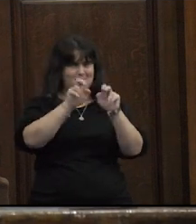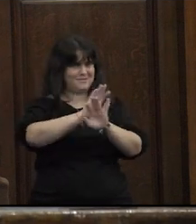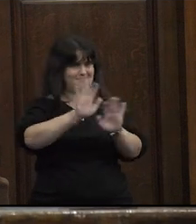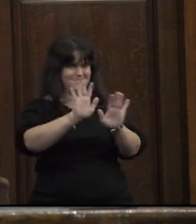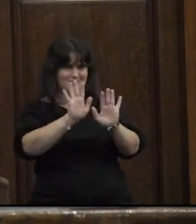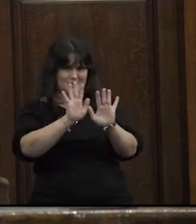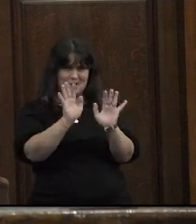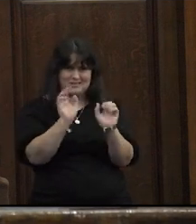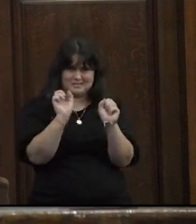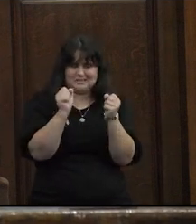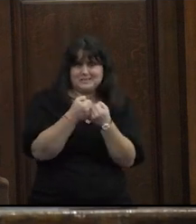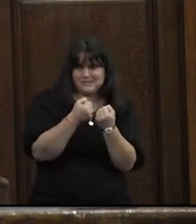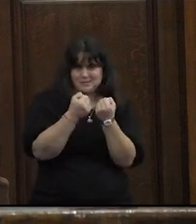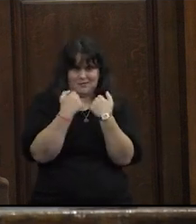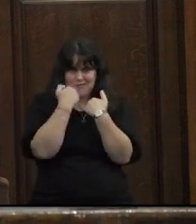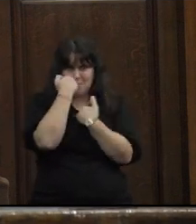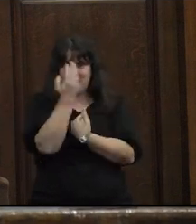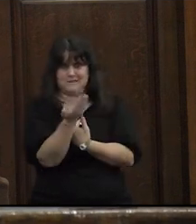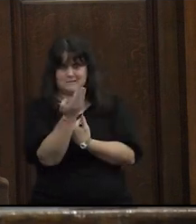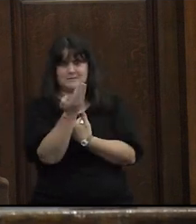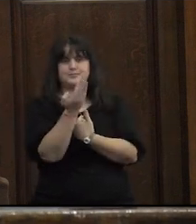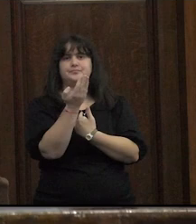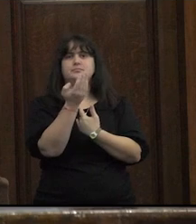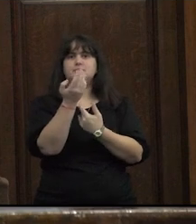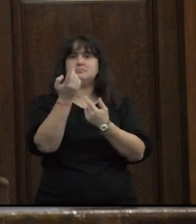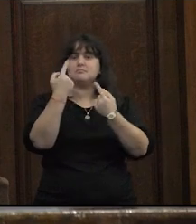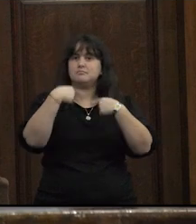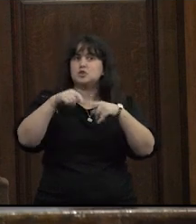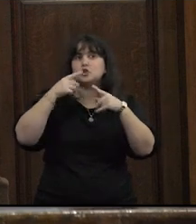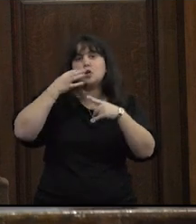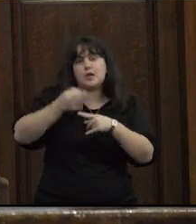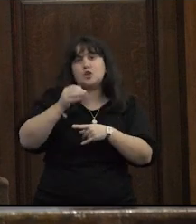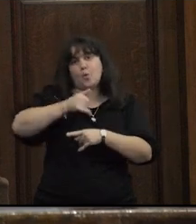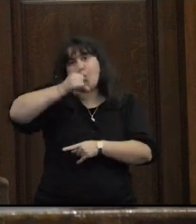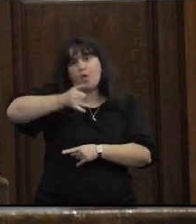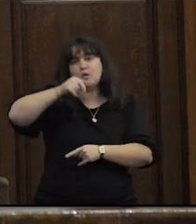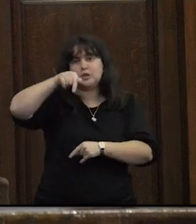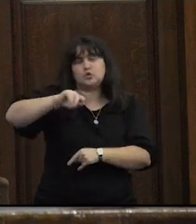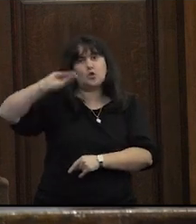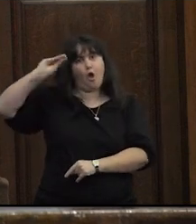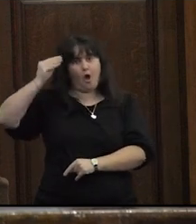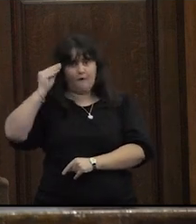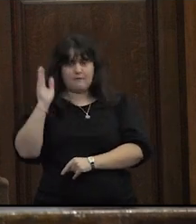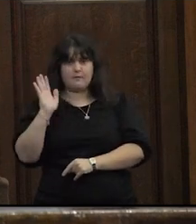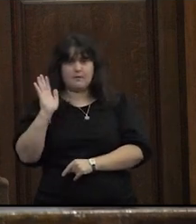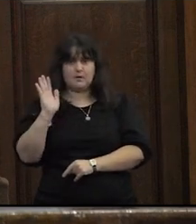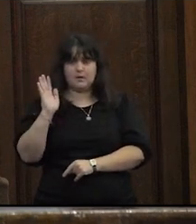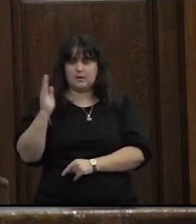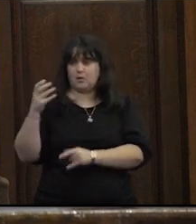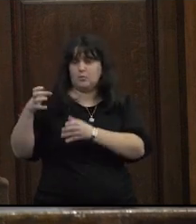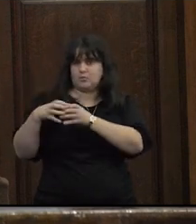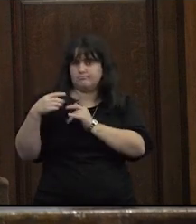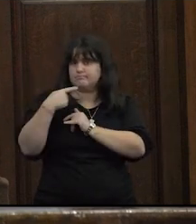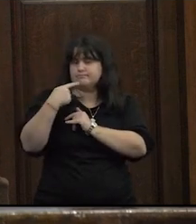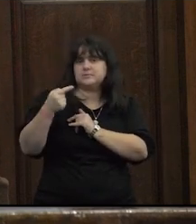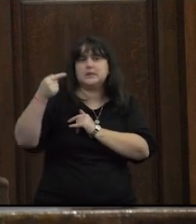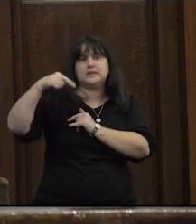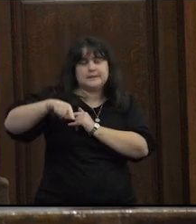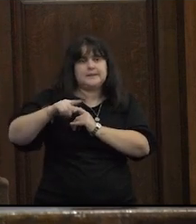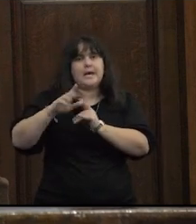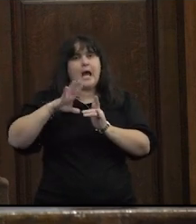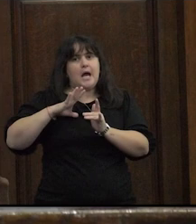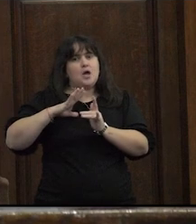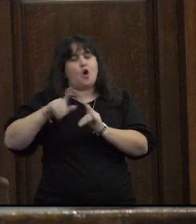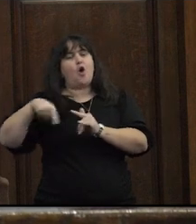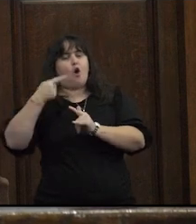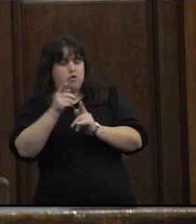no se animan a hablar de estos temas sin embargo creo que estas narrativas juveniles tienen un